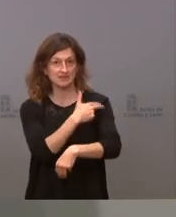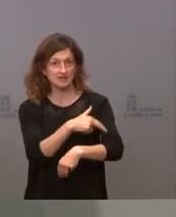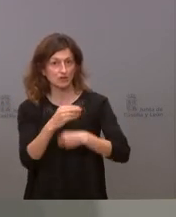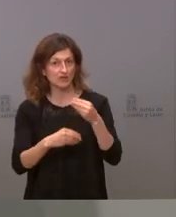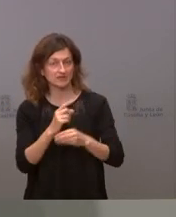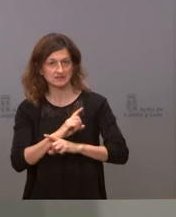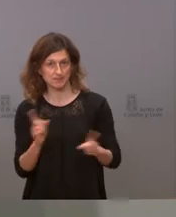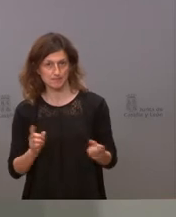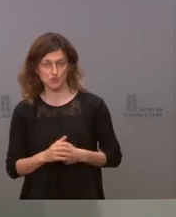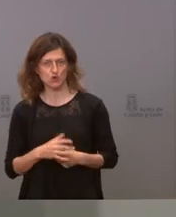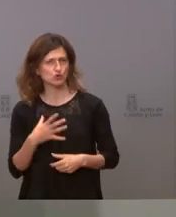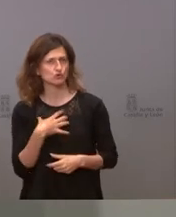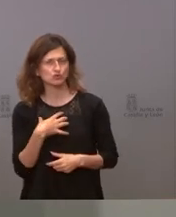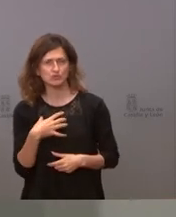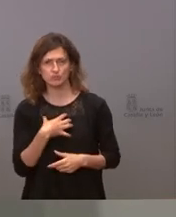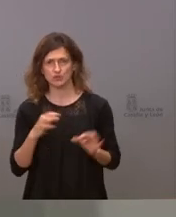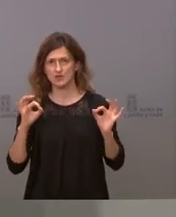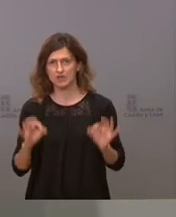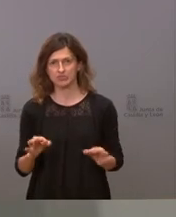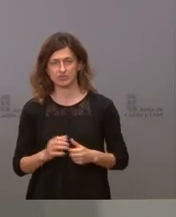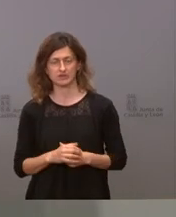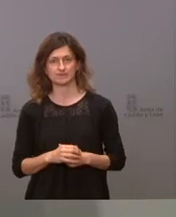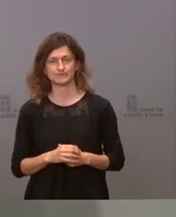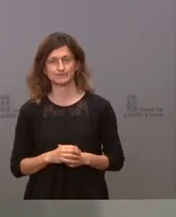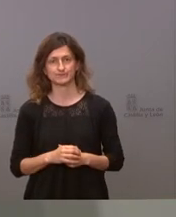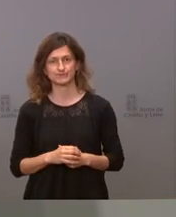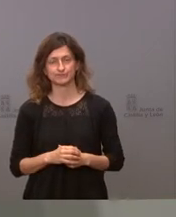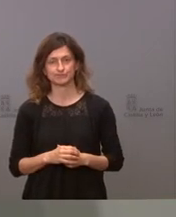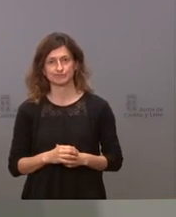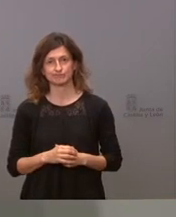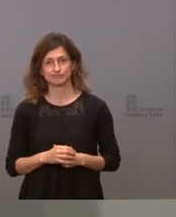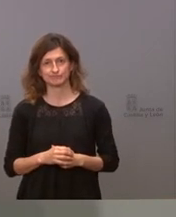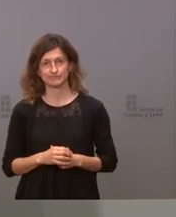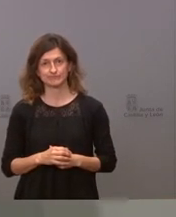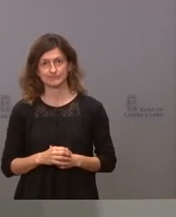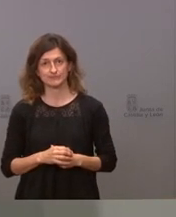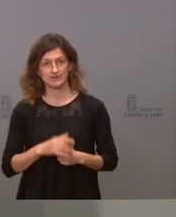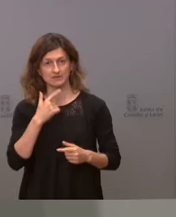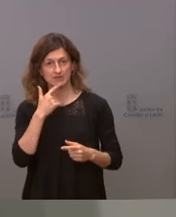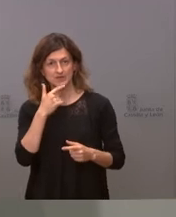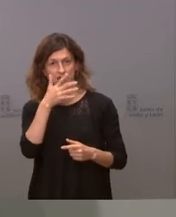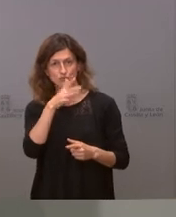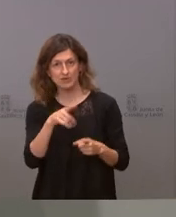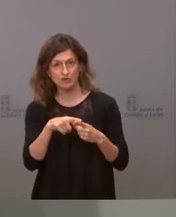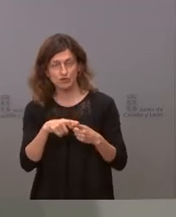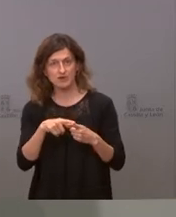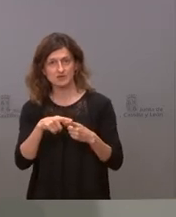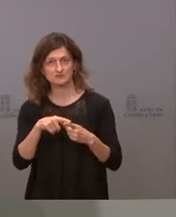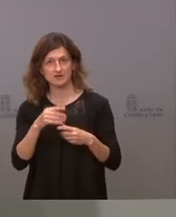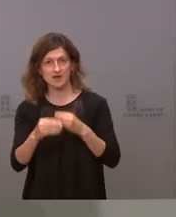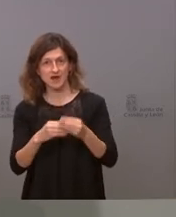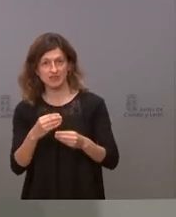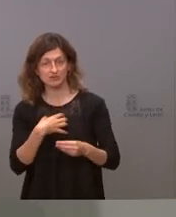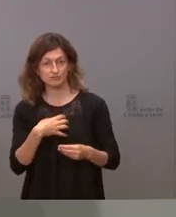que se precie no se puede deslizar estas acusaciones y